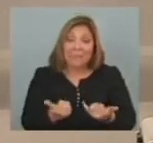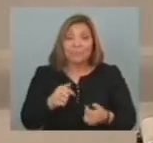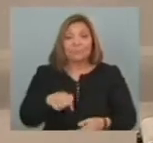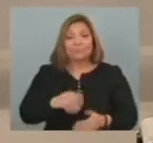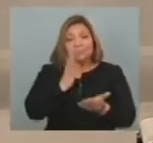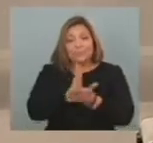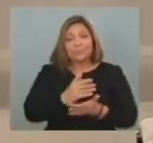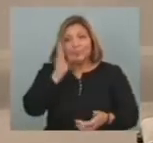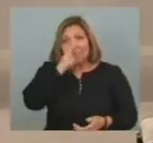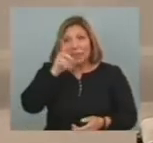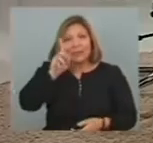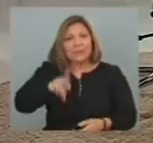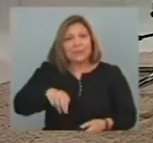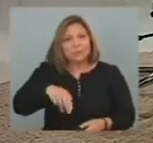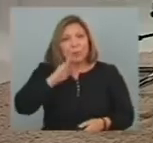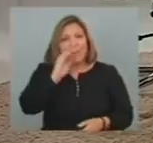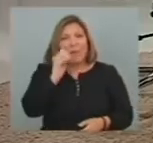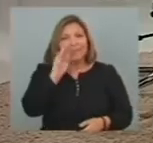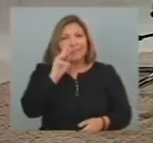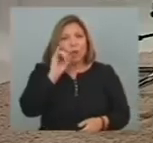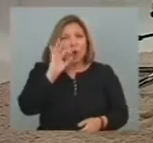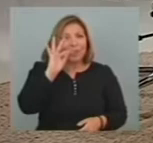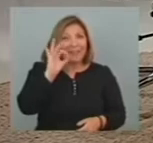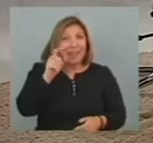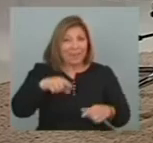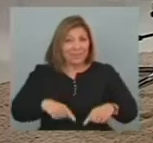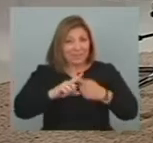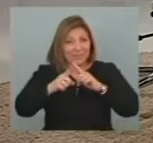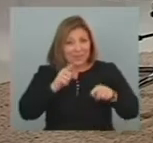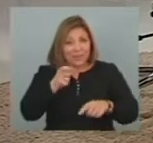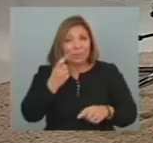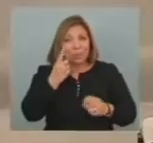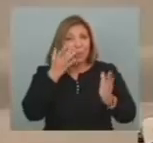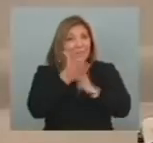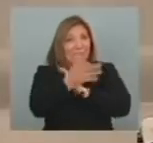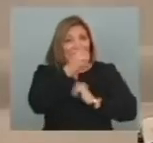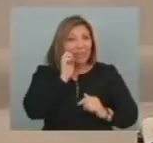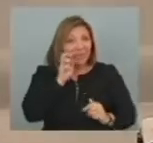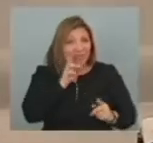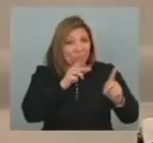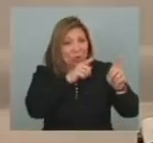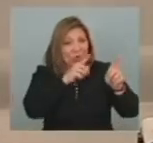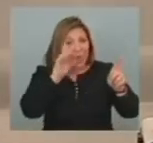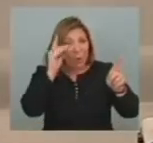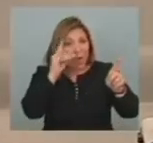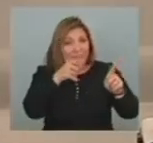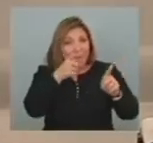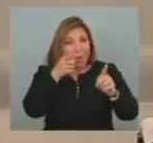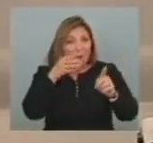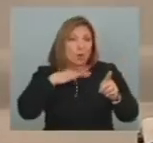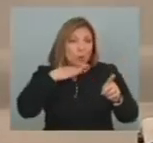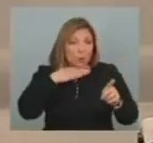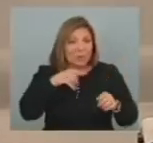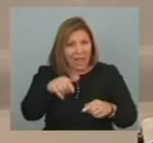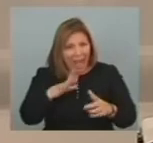Renunció Patriota El canciller Por un incidente Diplomático ¿Eso tiene algún Impacto En las relaciones